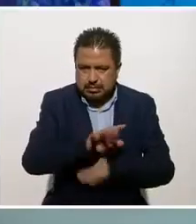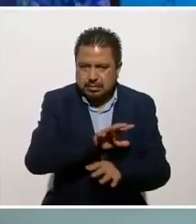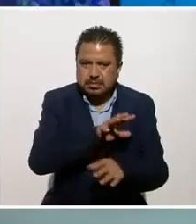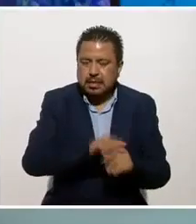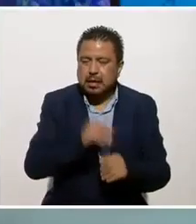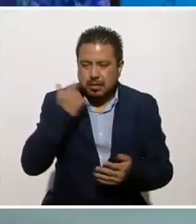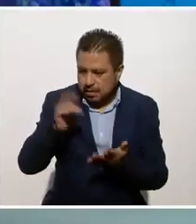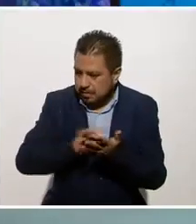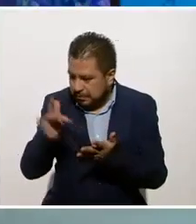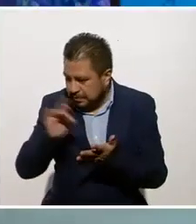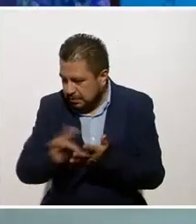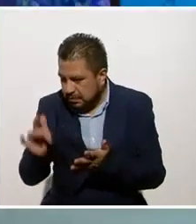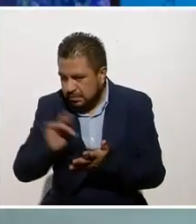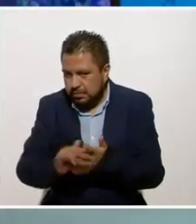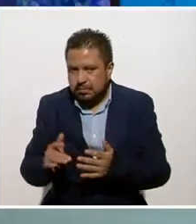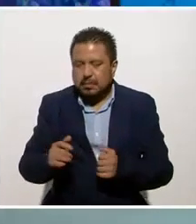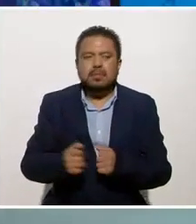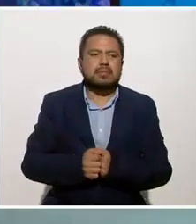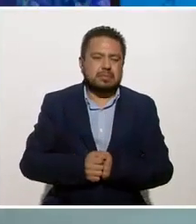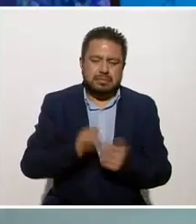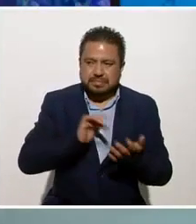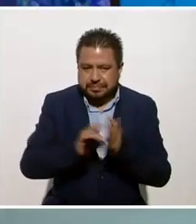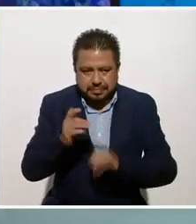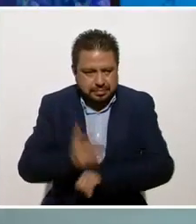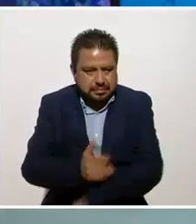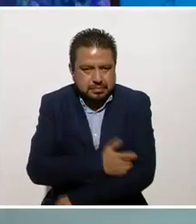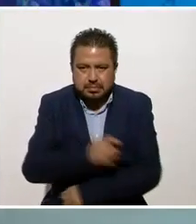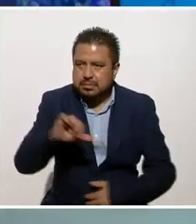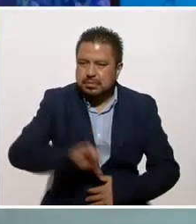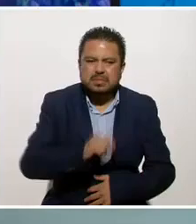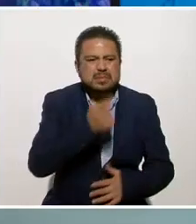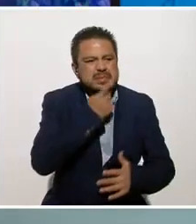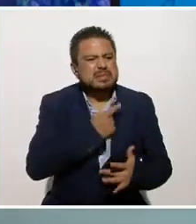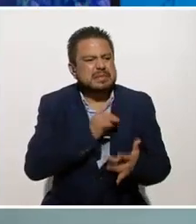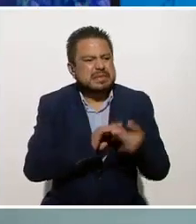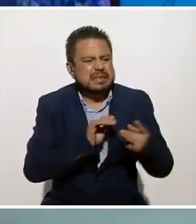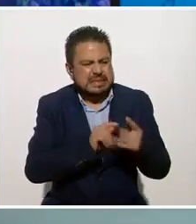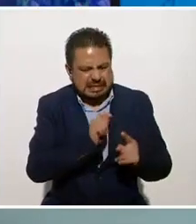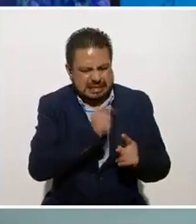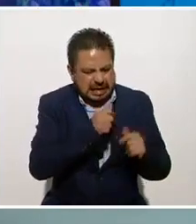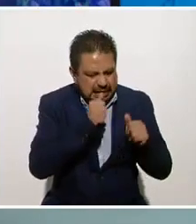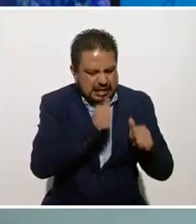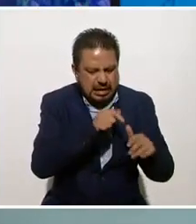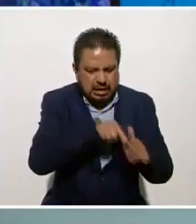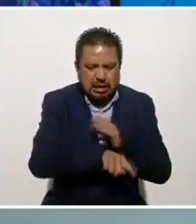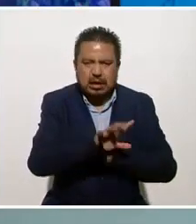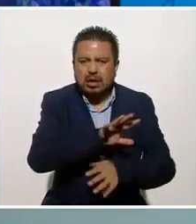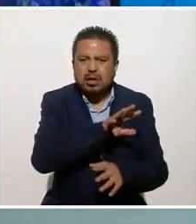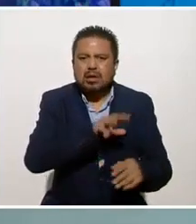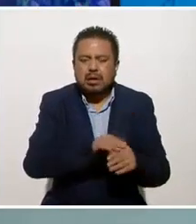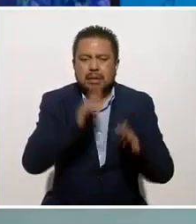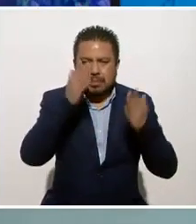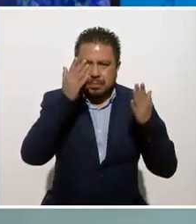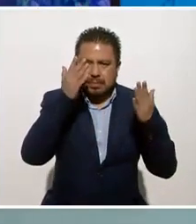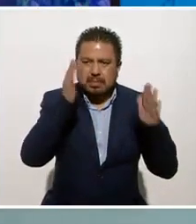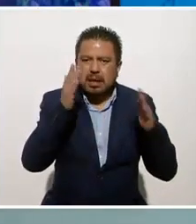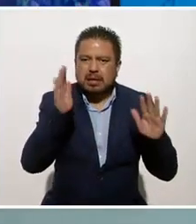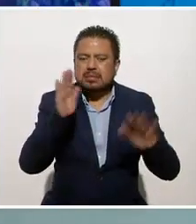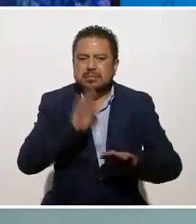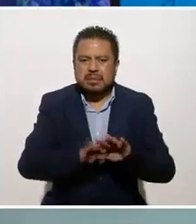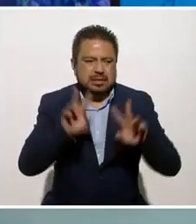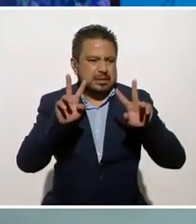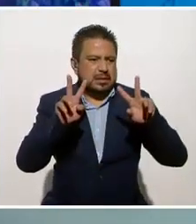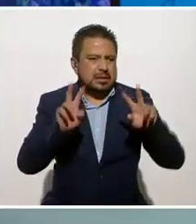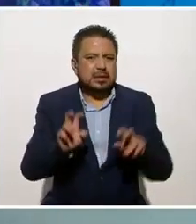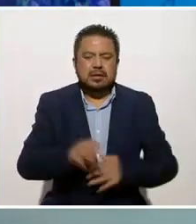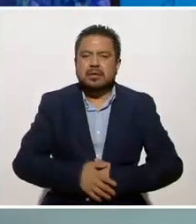Te queremos agradecer. Gracias. Al contrario. Gracias por acompañarnos. Oye, platícanos, ¿qué es la atención plena para ir abriendo un poco el tema?